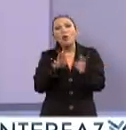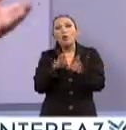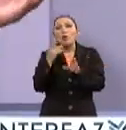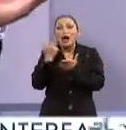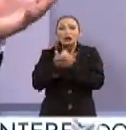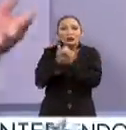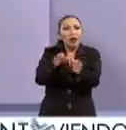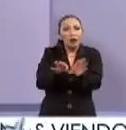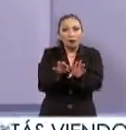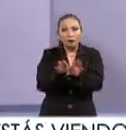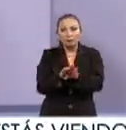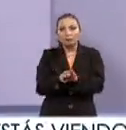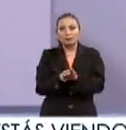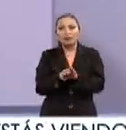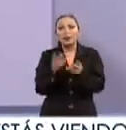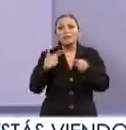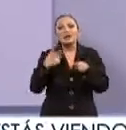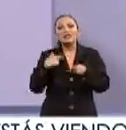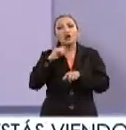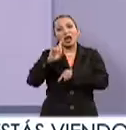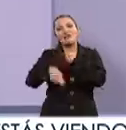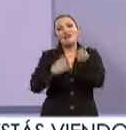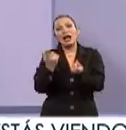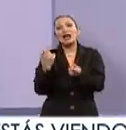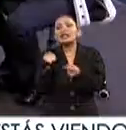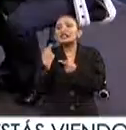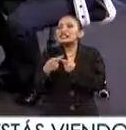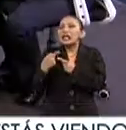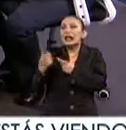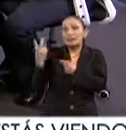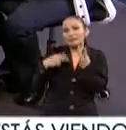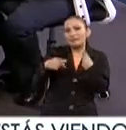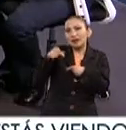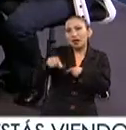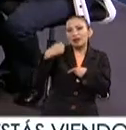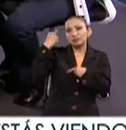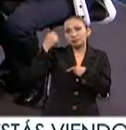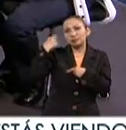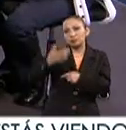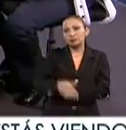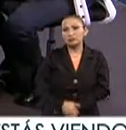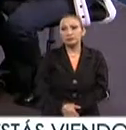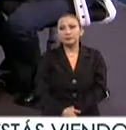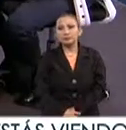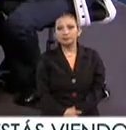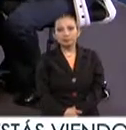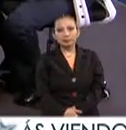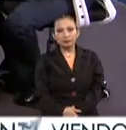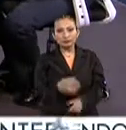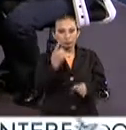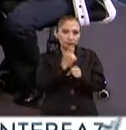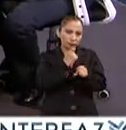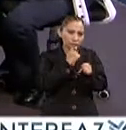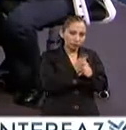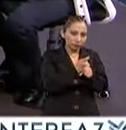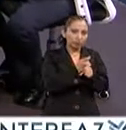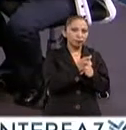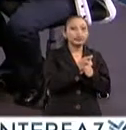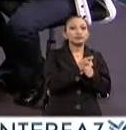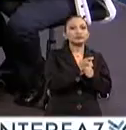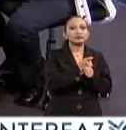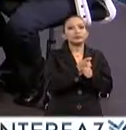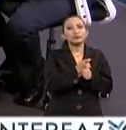congresos? Y, por supuesto, la gente que podrá estar revisando en estos días. En un primer momento, habría que